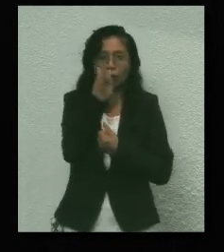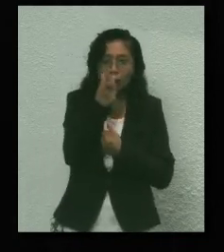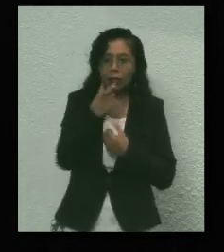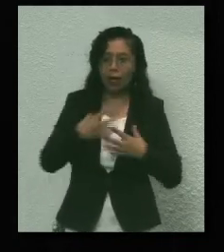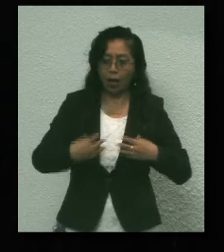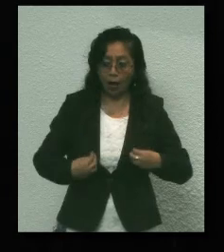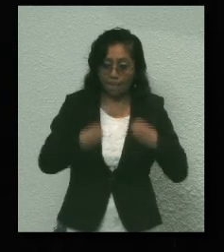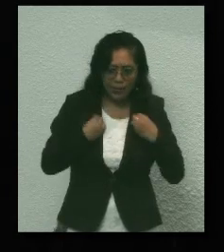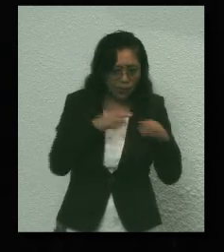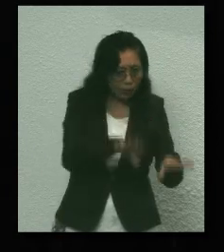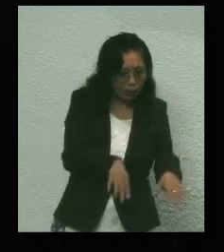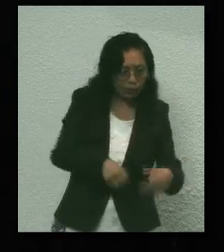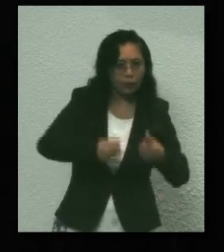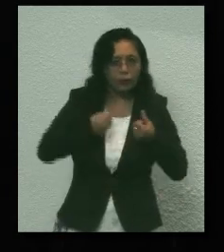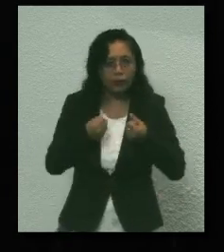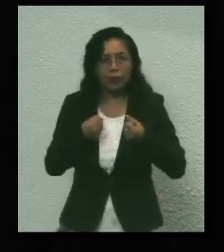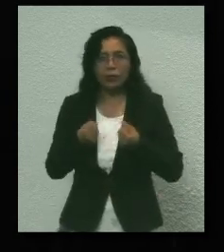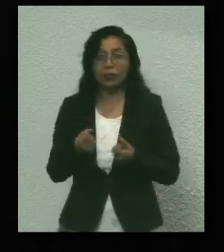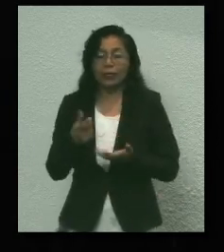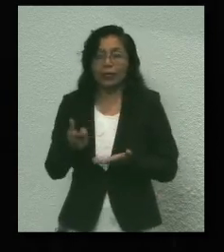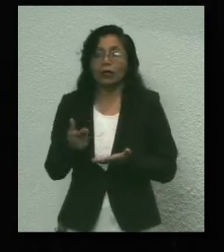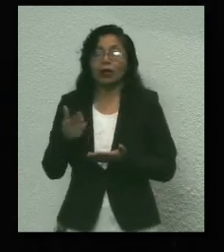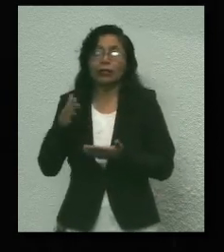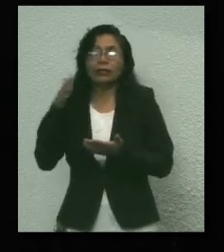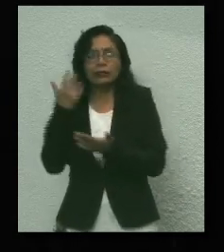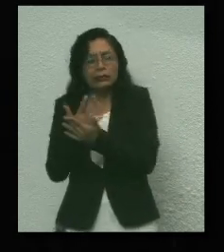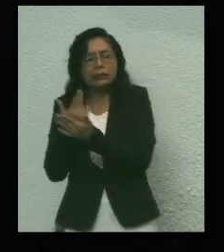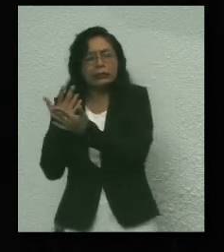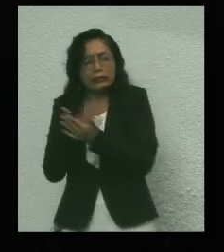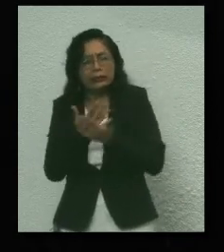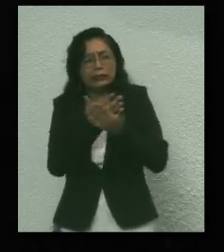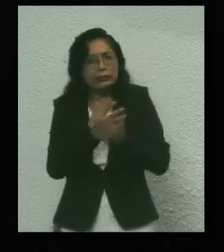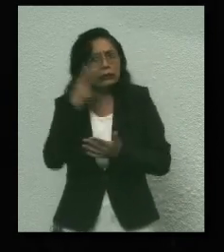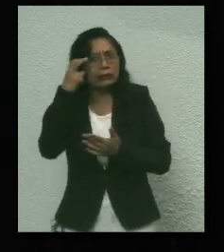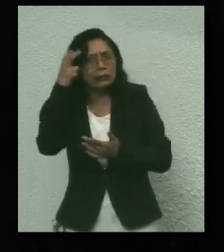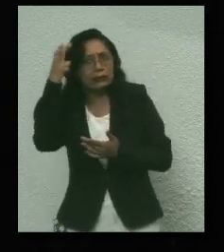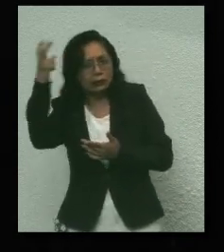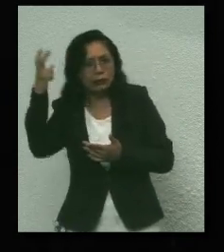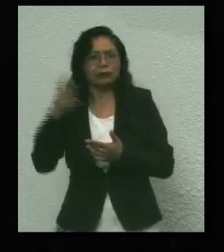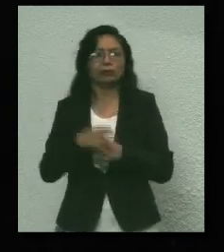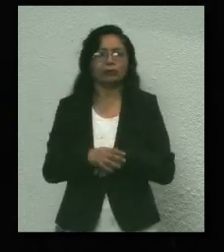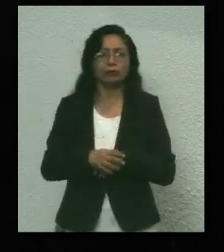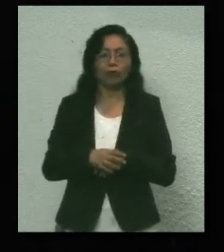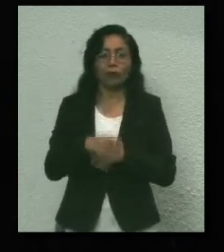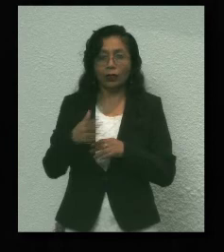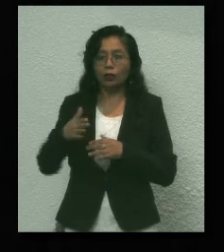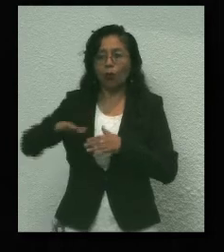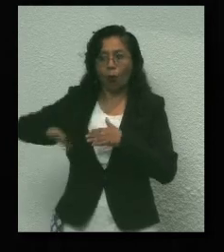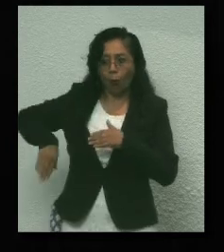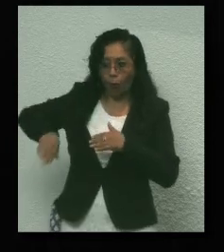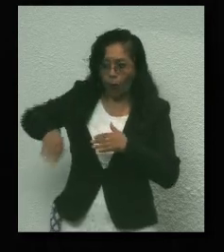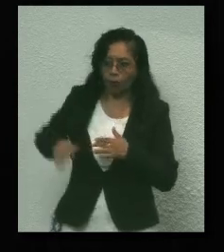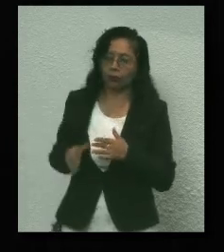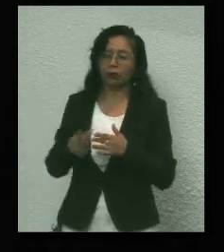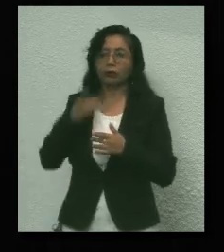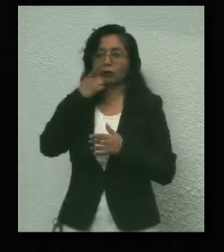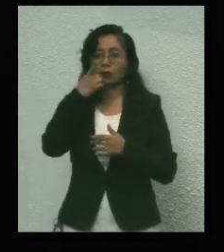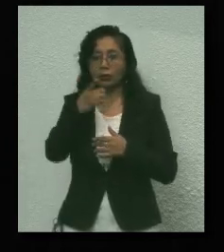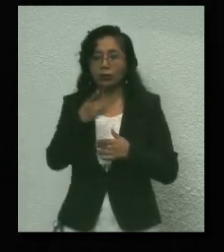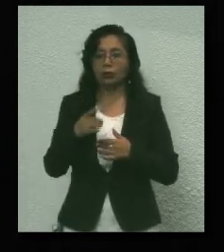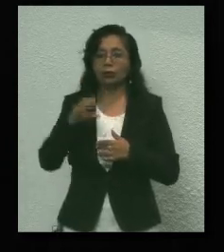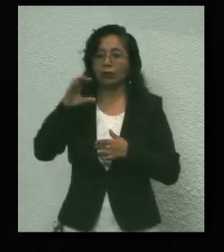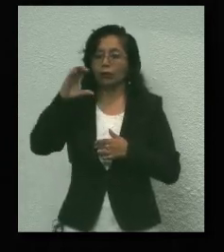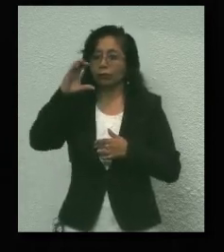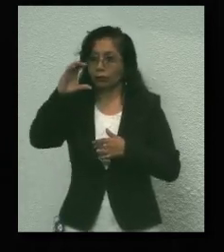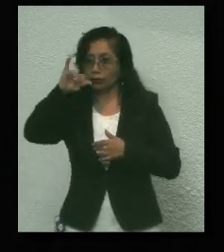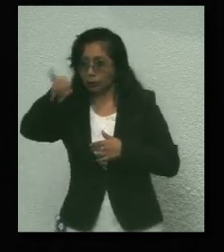vida de los quintanarruenses que esperan mucho de cada uno de nosotros. Tal y como lo mencionó al inicio de su gestión, ciudadano gobernador,